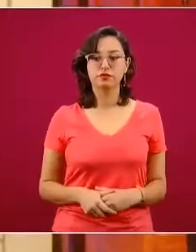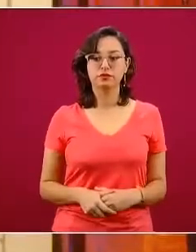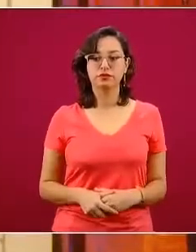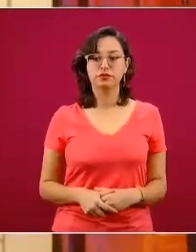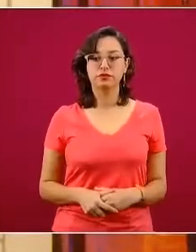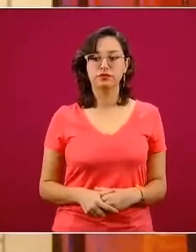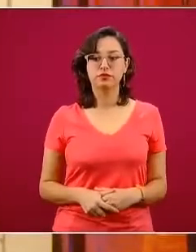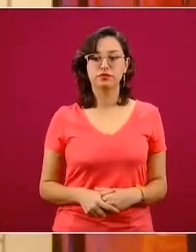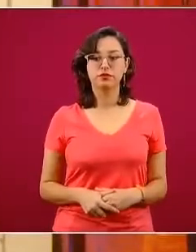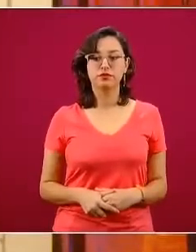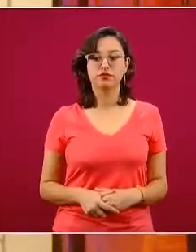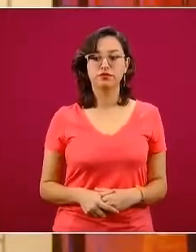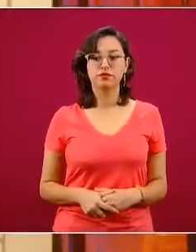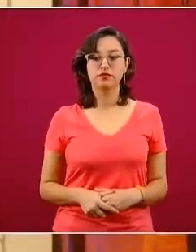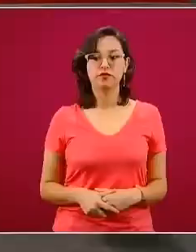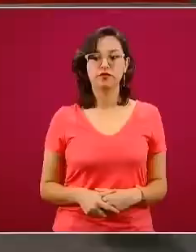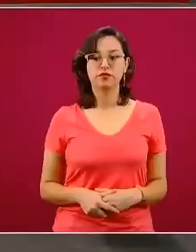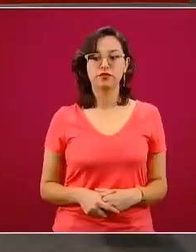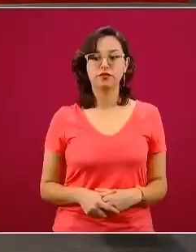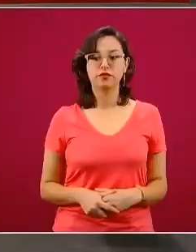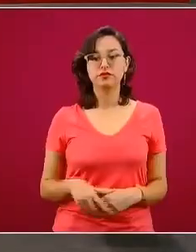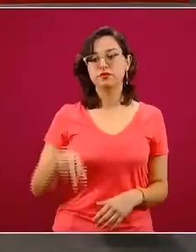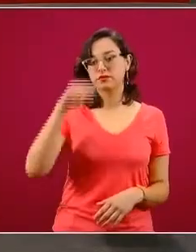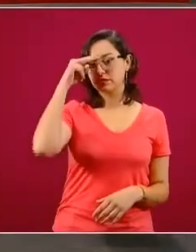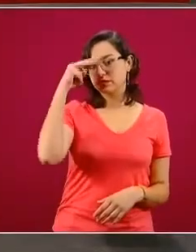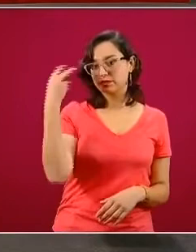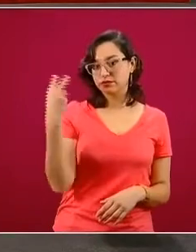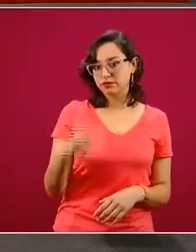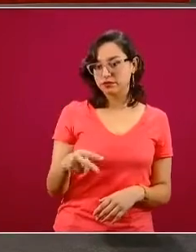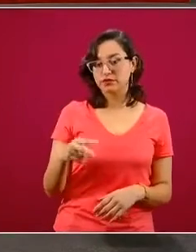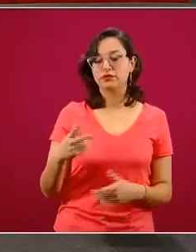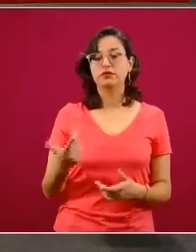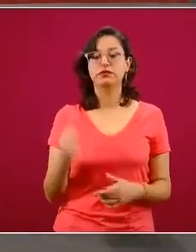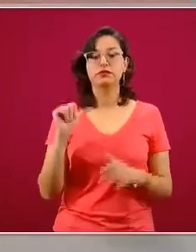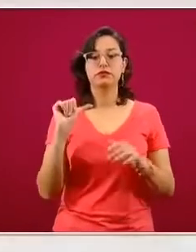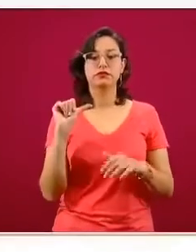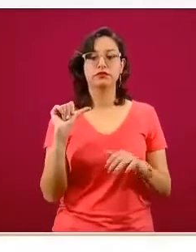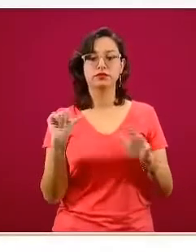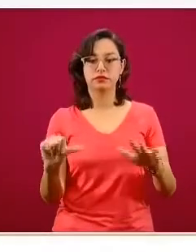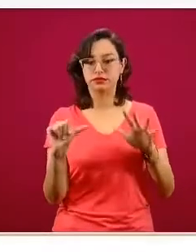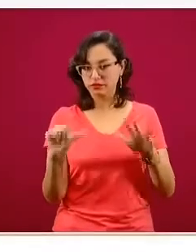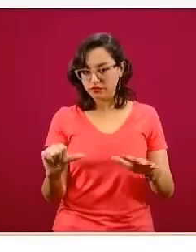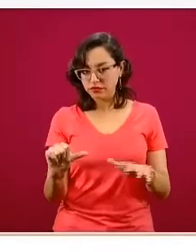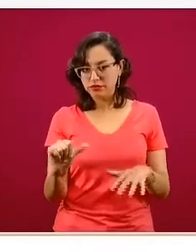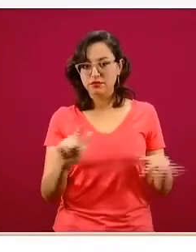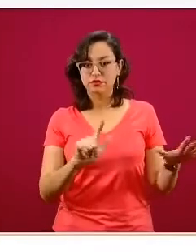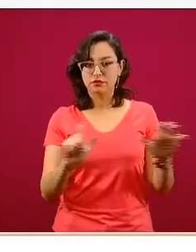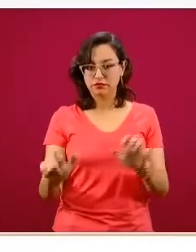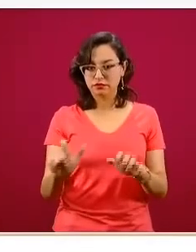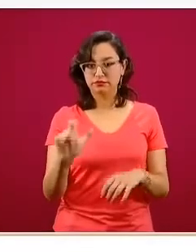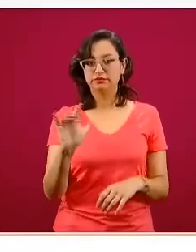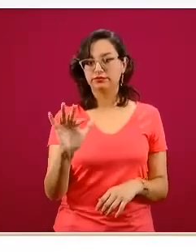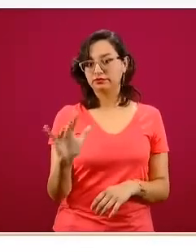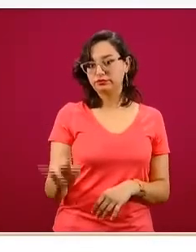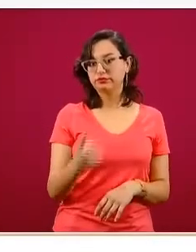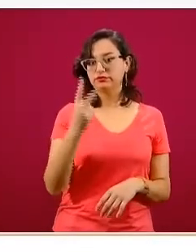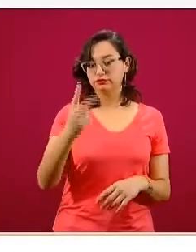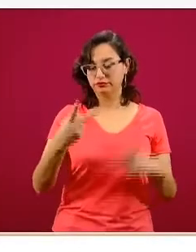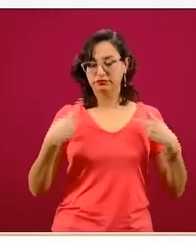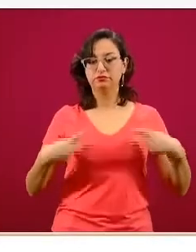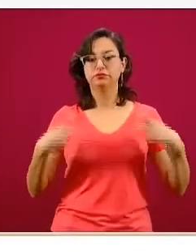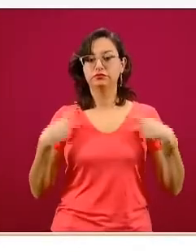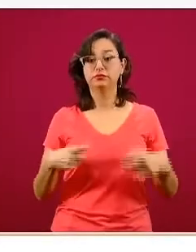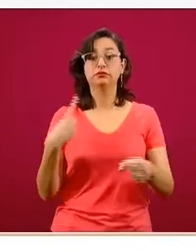la actualización de las cifras para México, 16 mil 752 casos confirmados, que